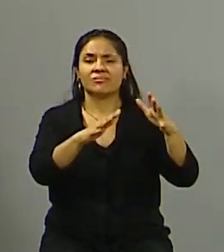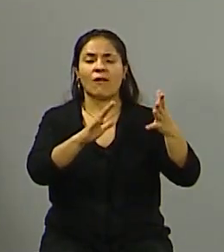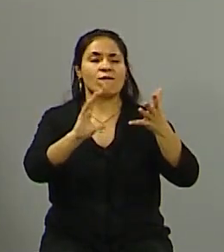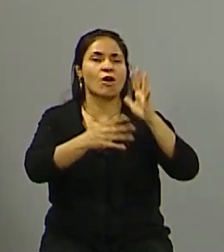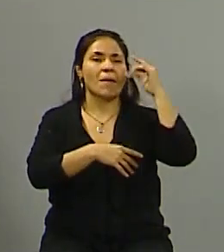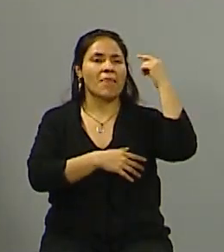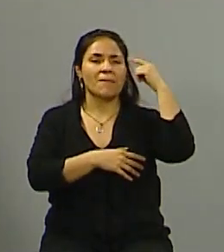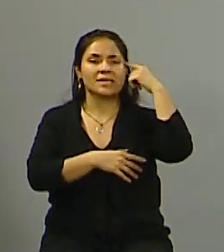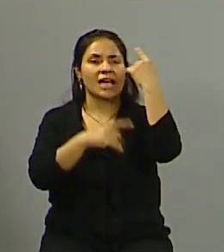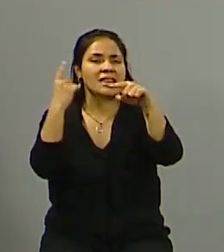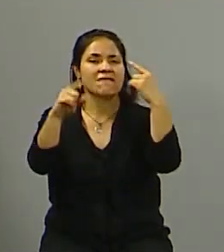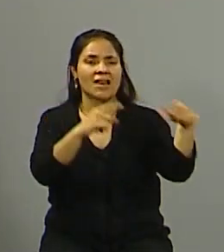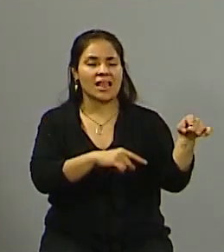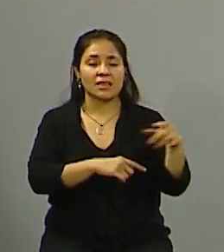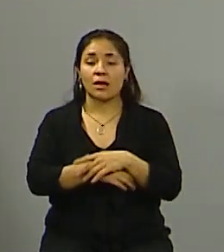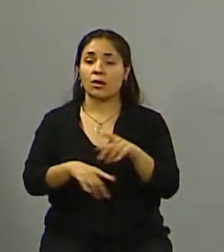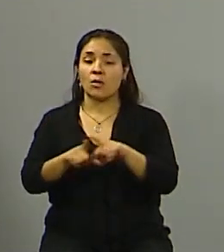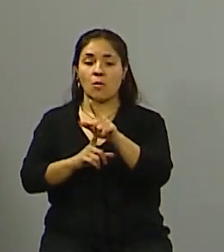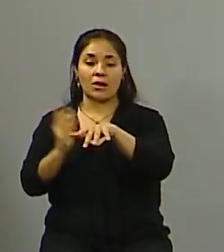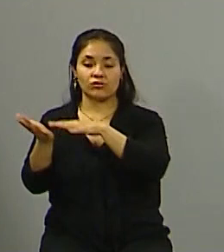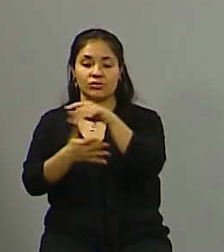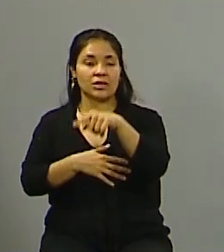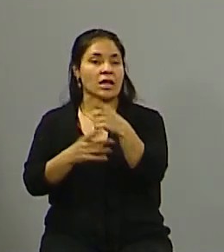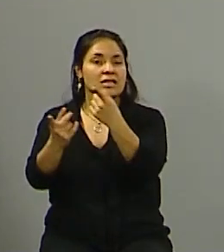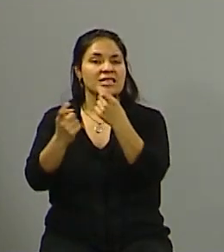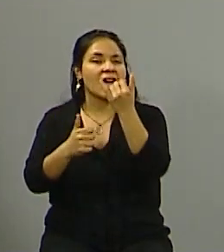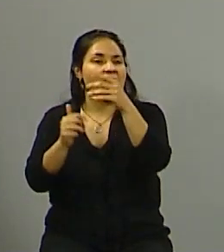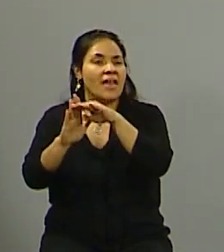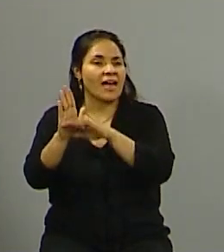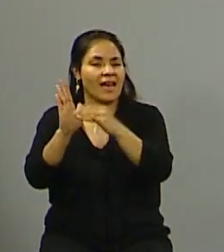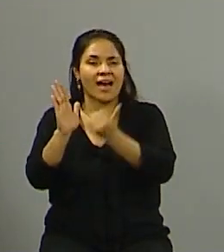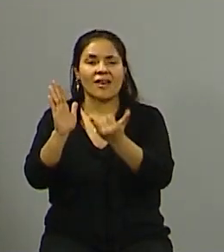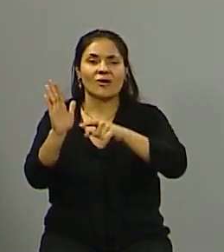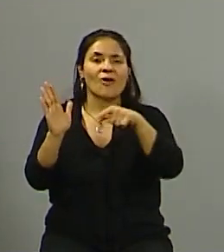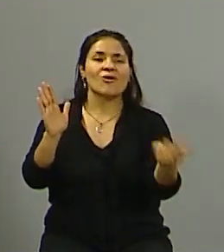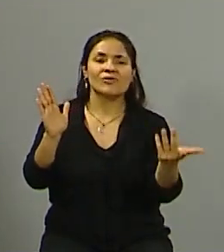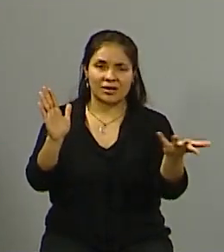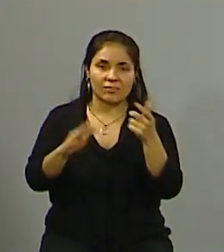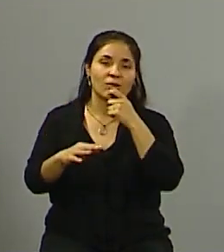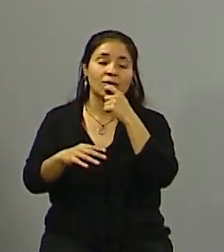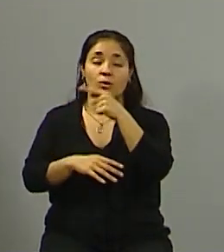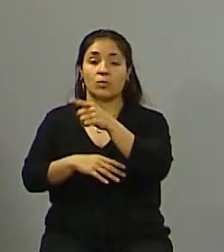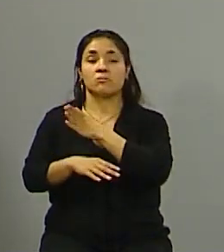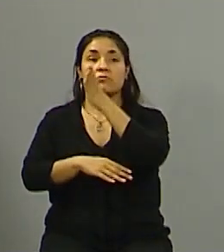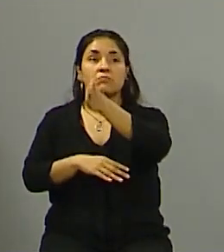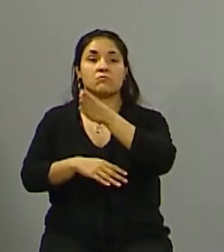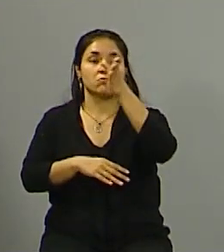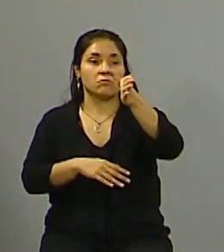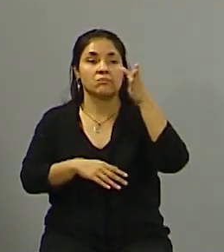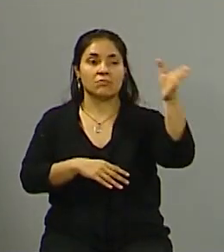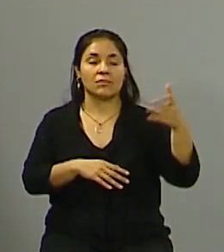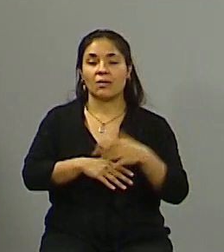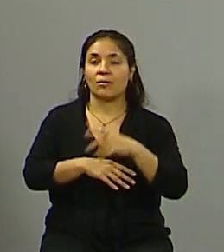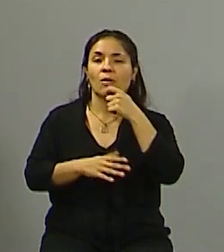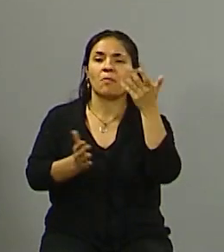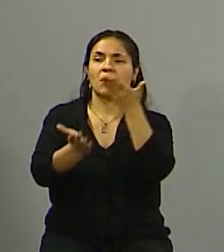gente por ahí tiene otras necesidades ¿no te plantean por ejemplo cuando vos estás recorriendo la calle esto de bueno déjense de pelear y